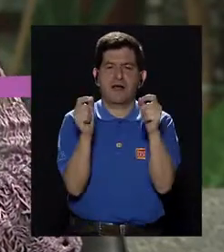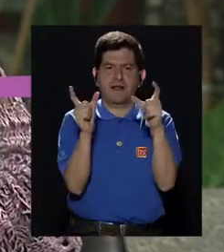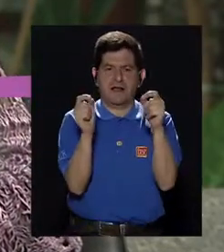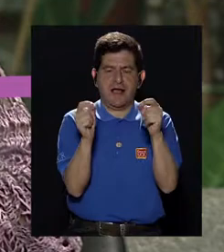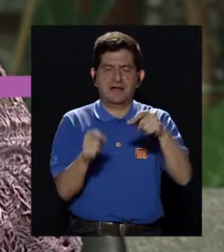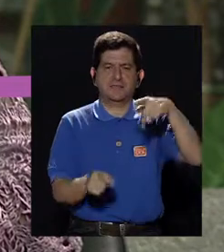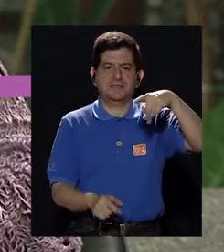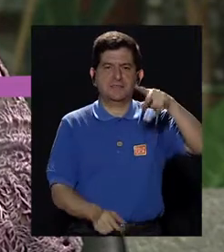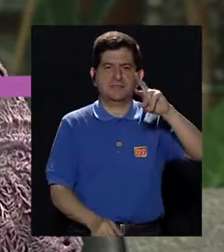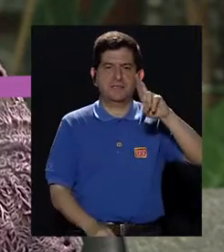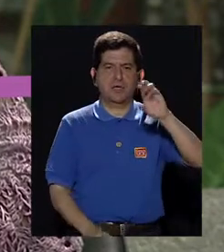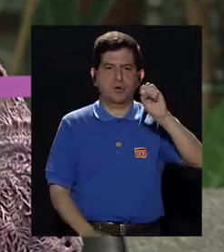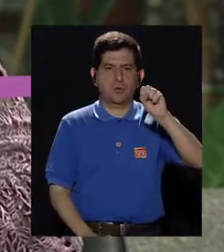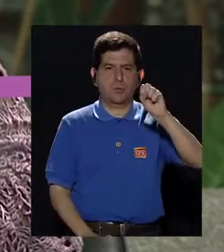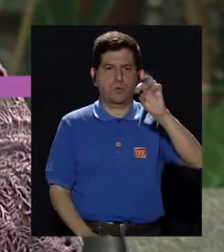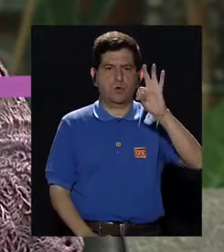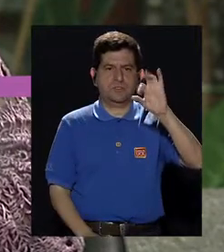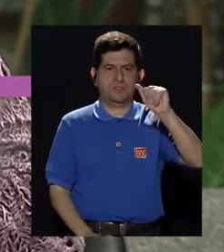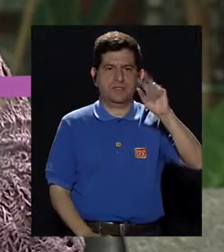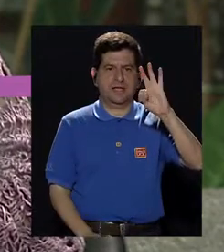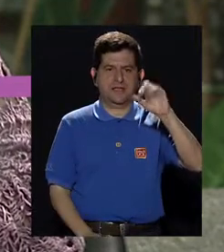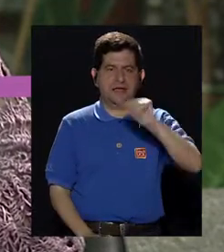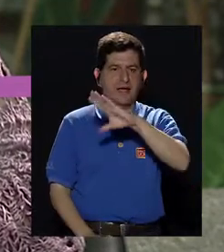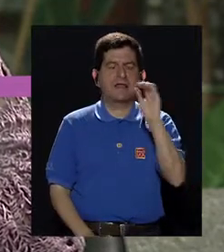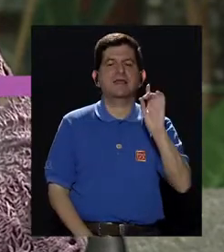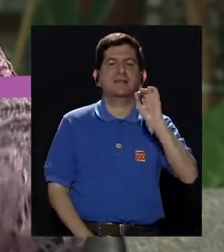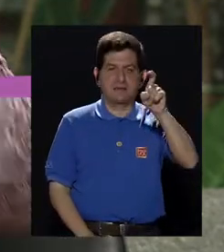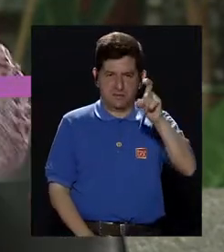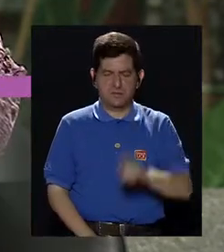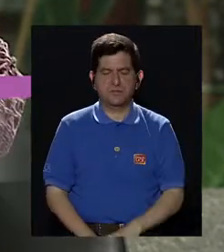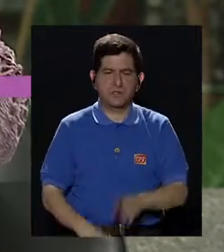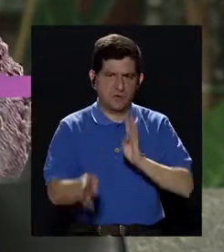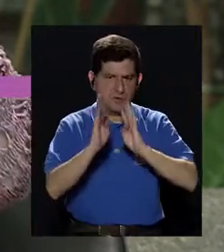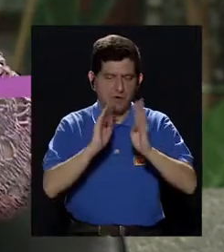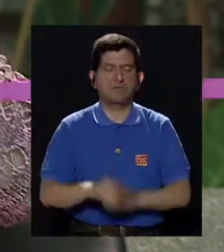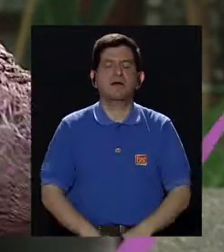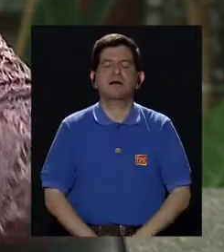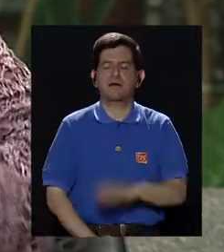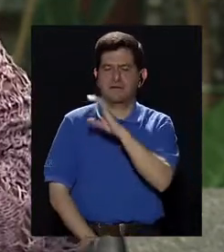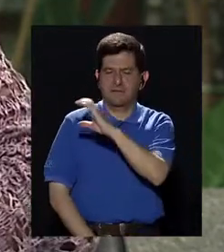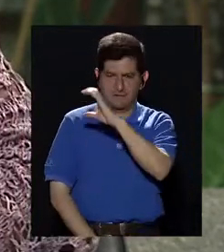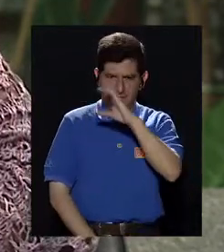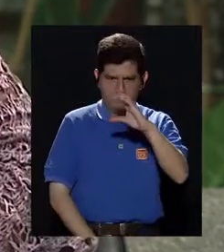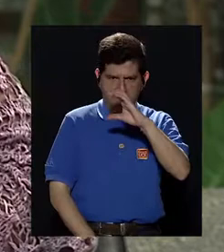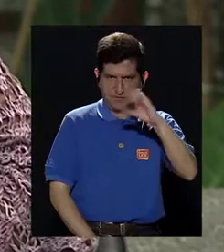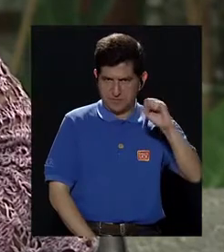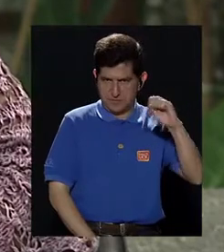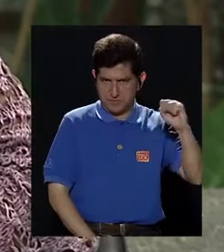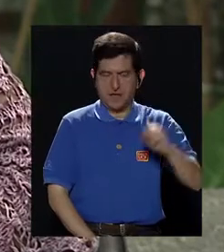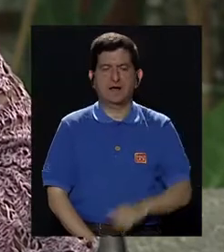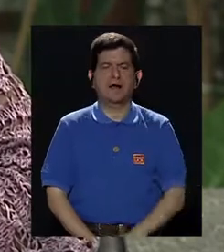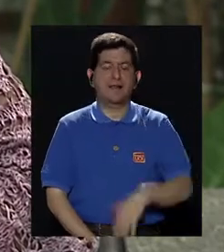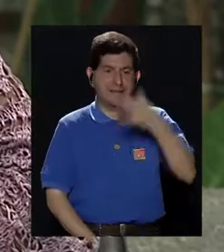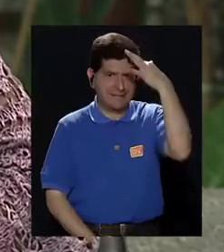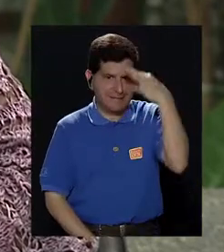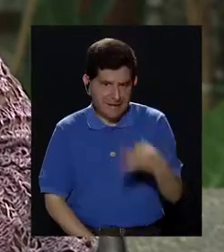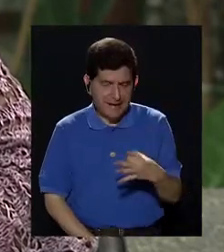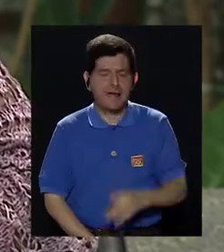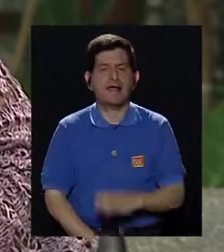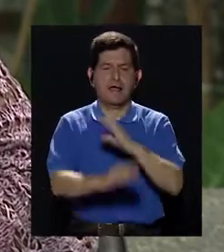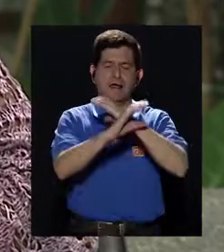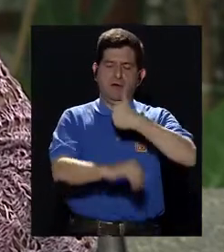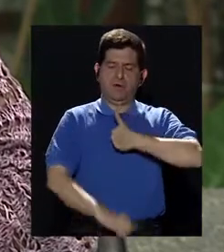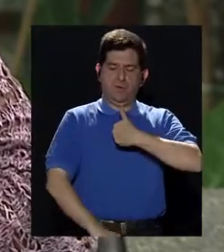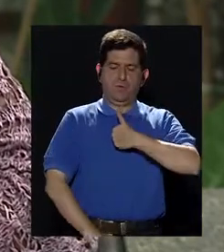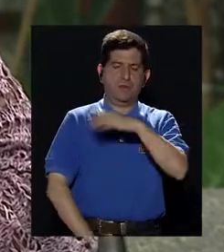cáncer de próstata y su diagnóstico. Y con respecto a este tema, comentarles que la Caja Costarricense de Seguro Social apuesta al